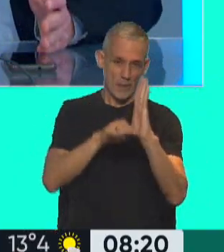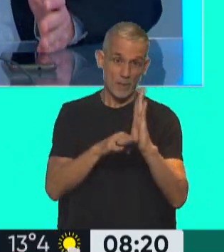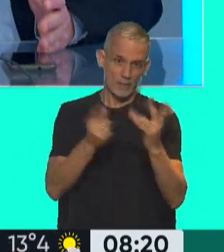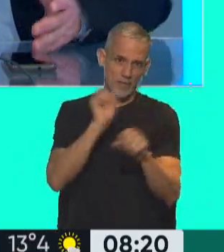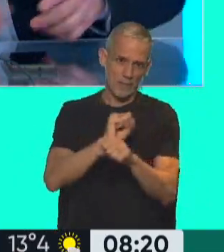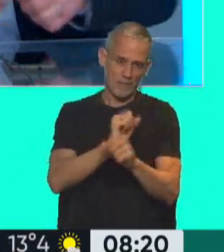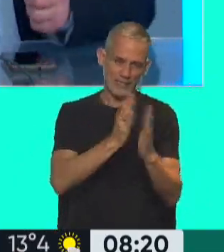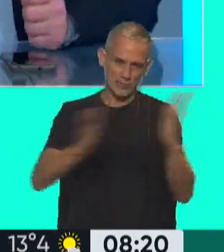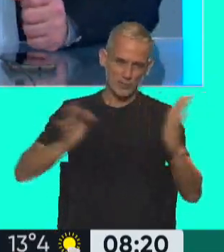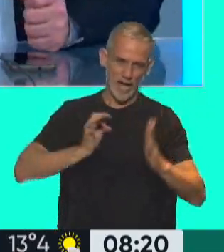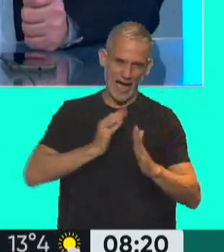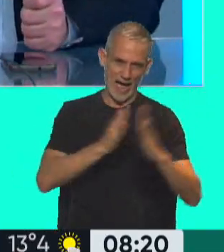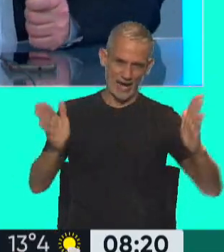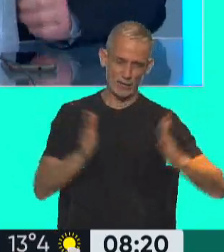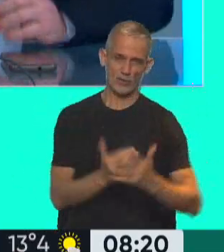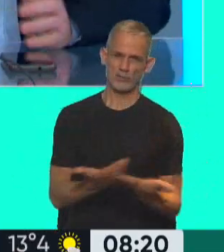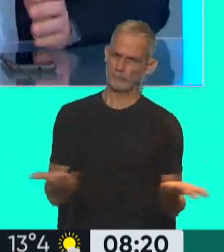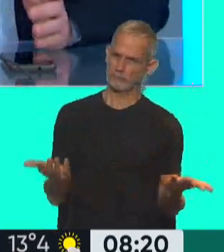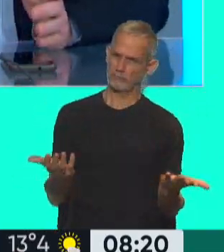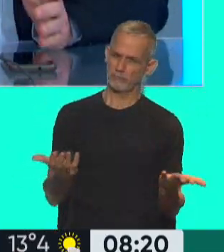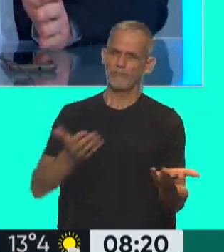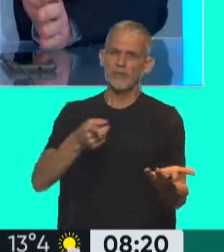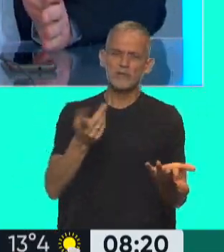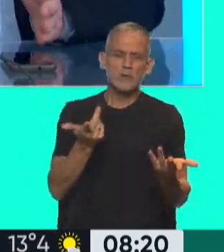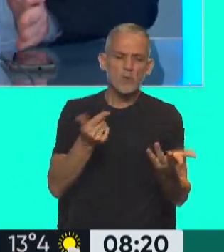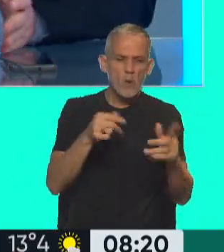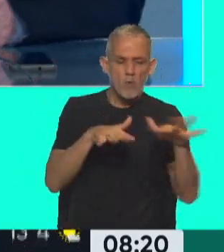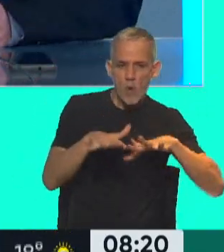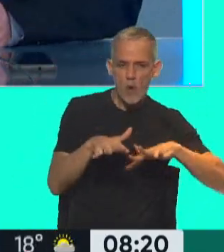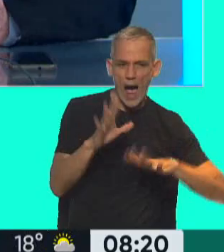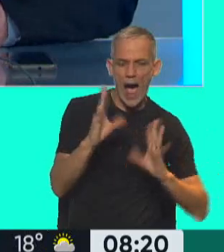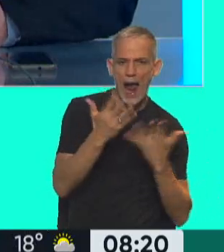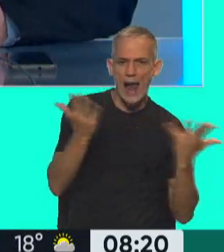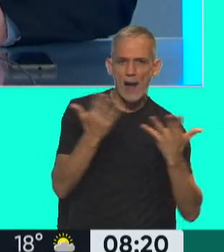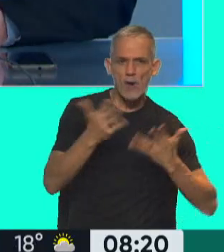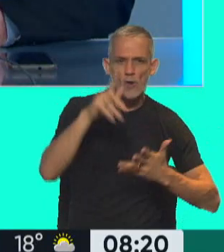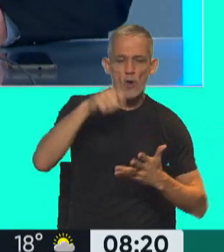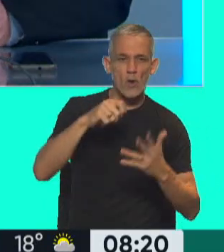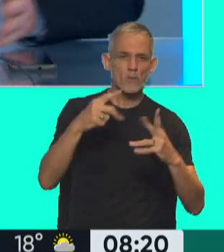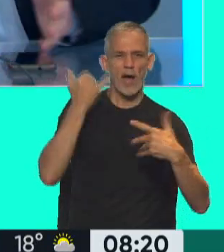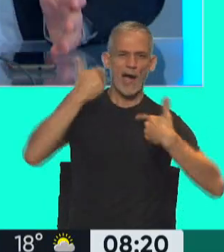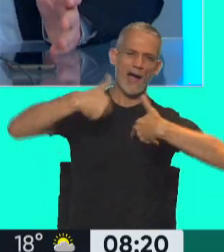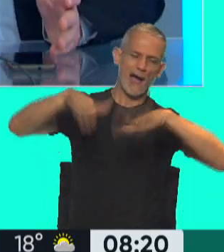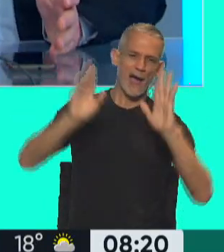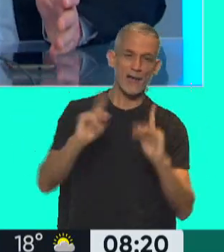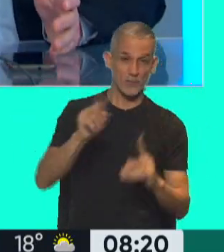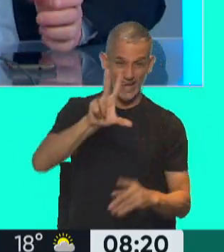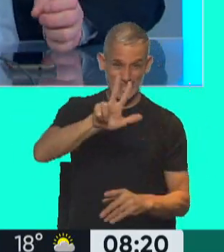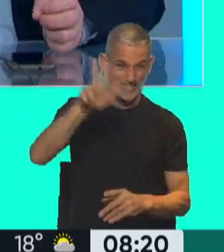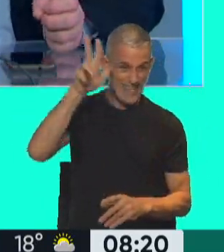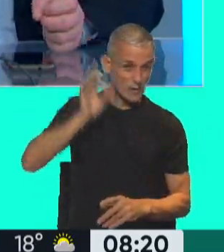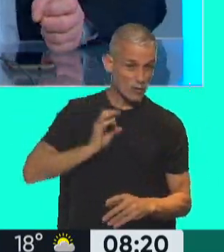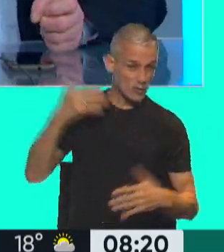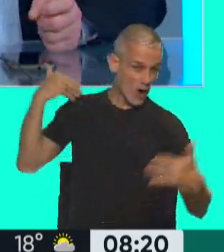vinculados con esto. Es un movimiento, apenas un movimiento que no termina con la impunidad de hace 38